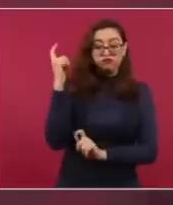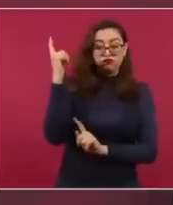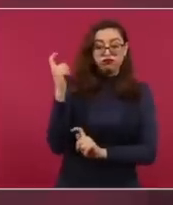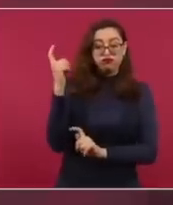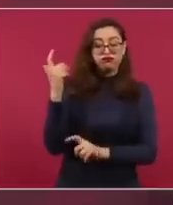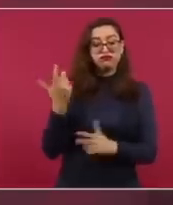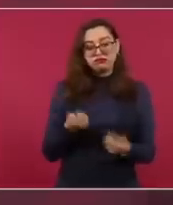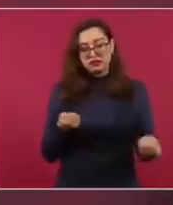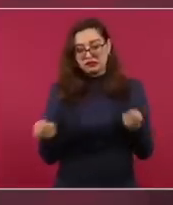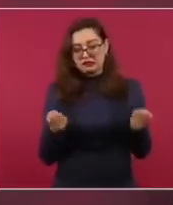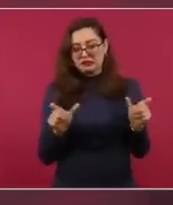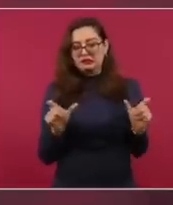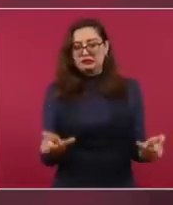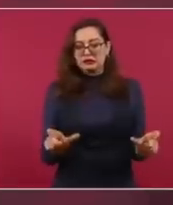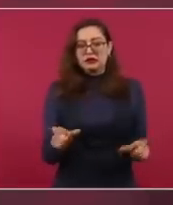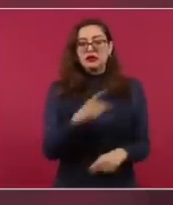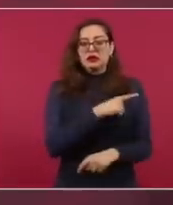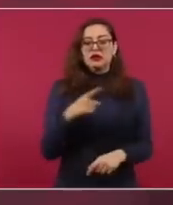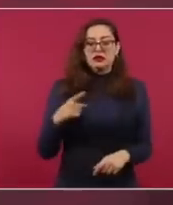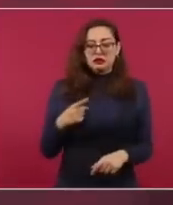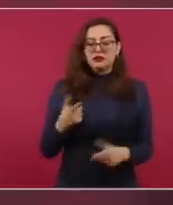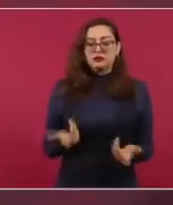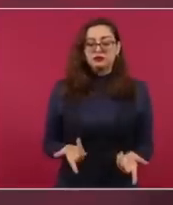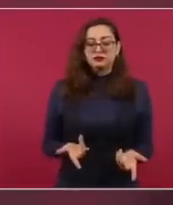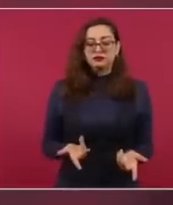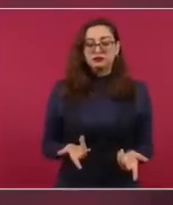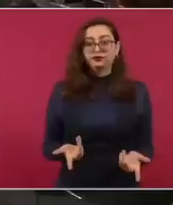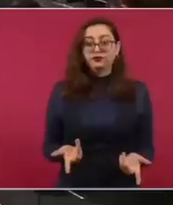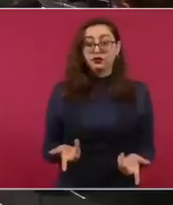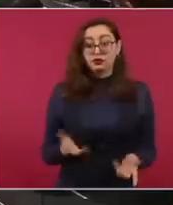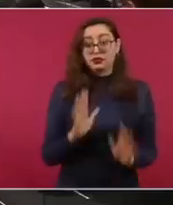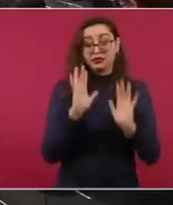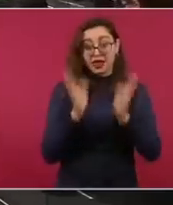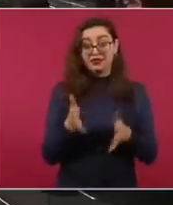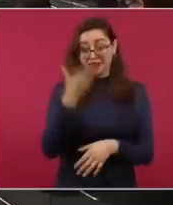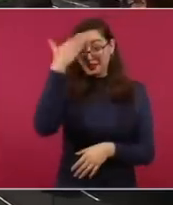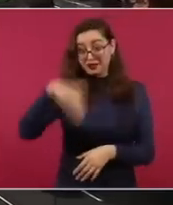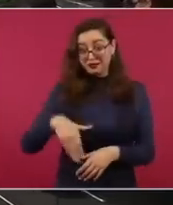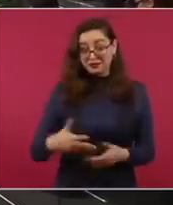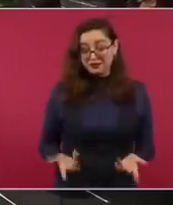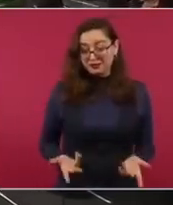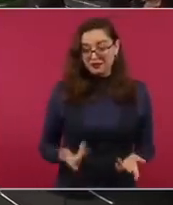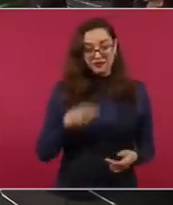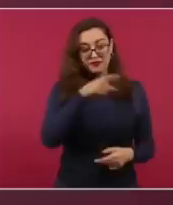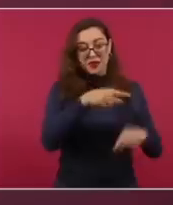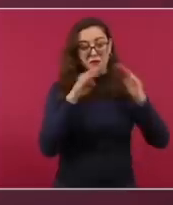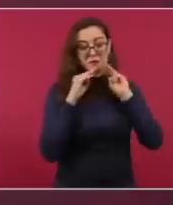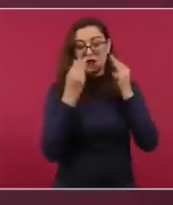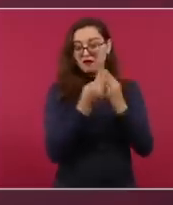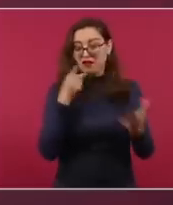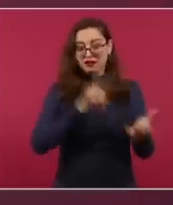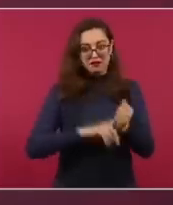operativo de detención del señor Ovidio, pues ahí se pudieron ver las armas que hay y por qué es importante controlar